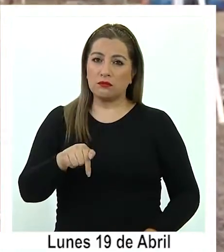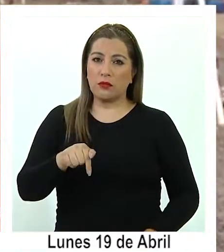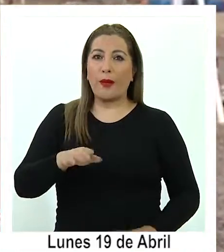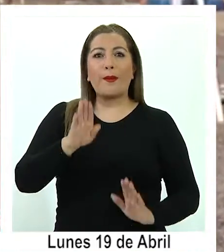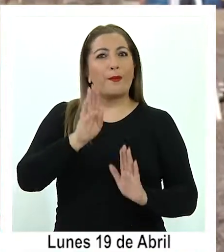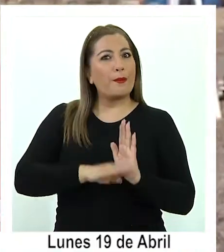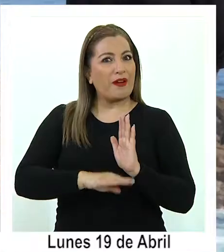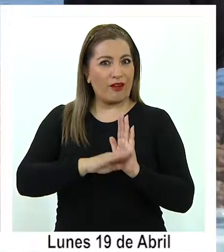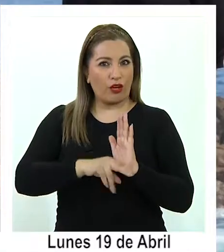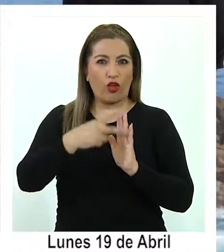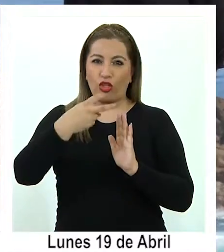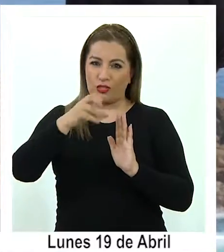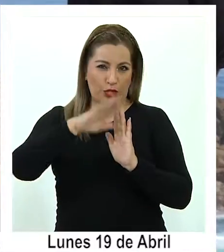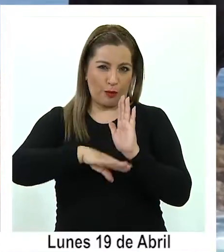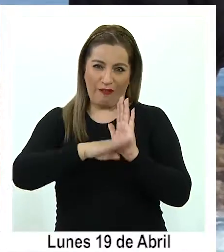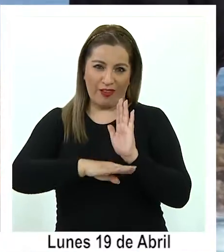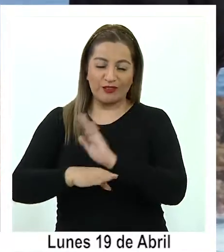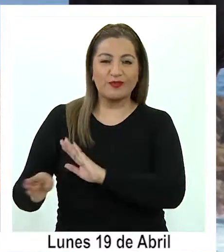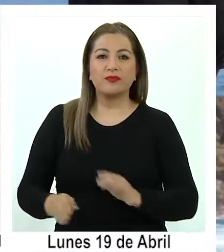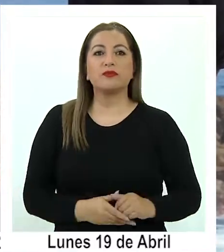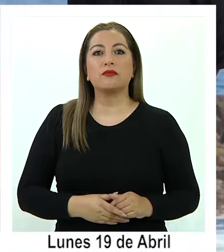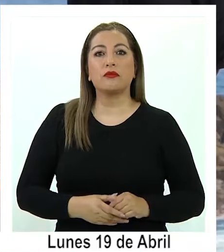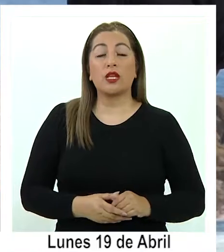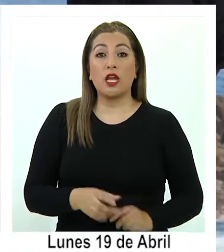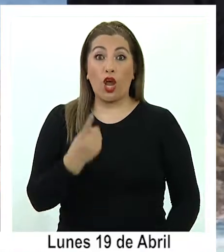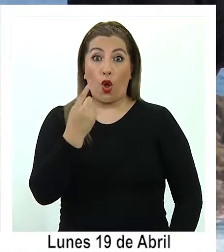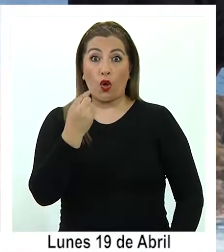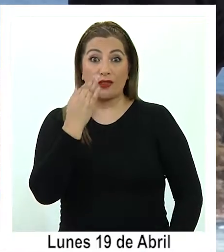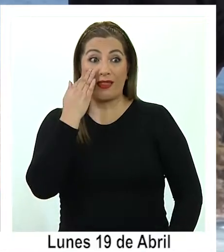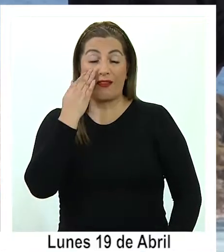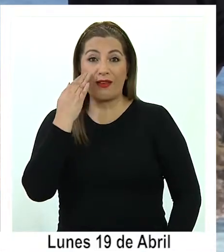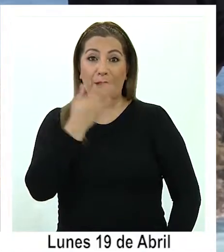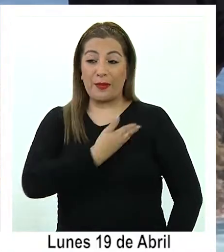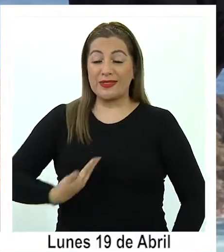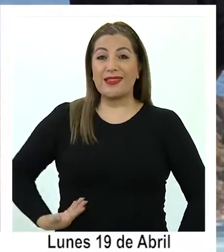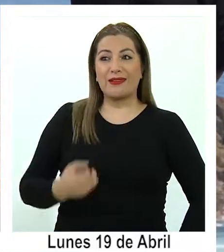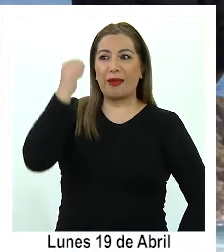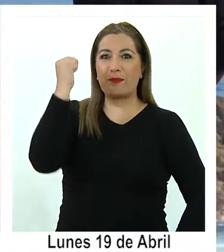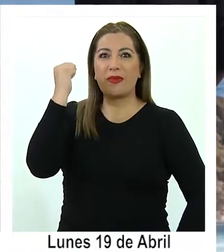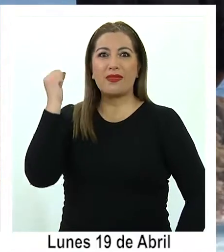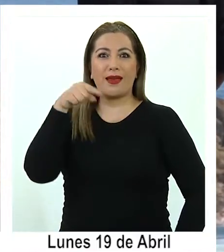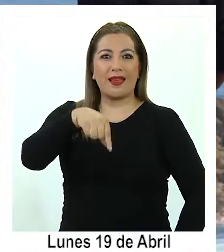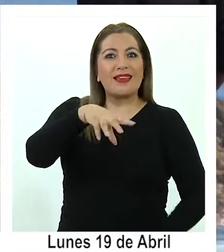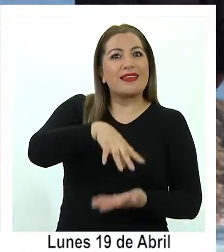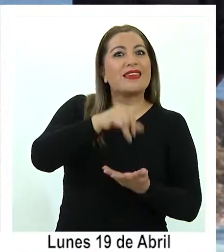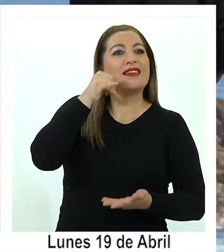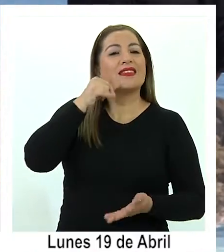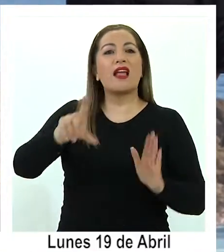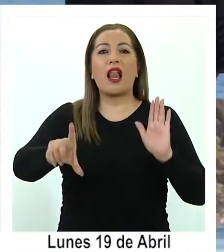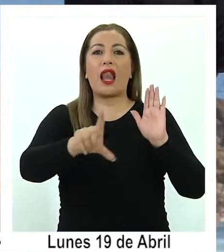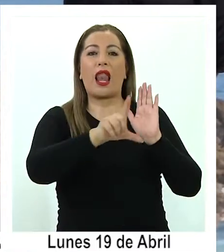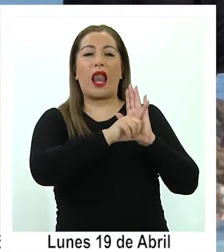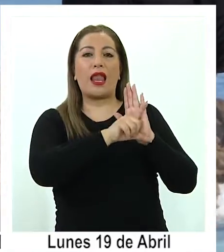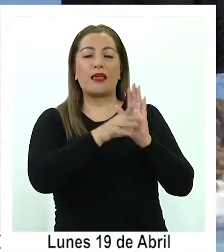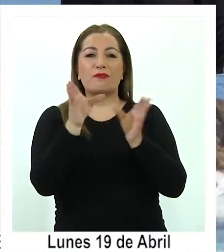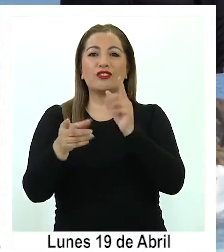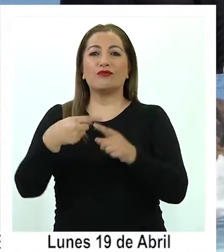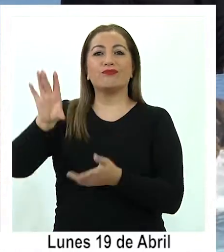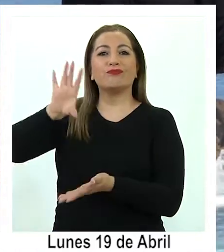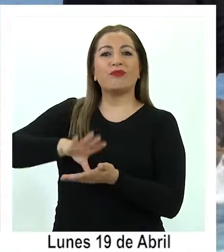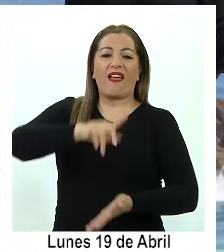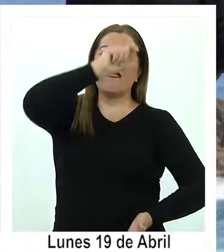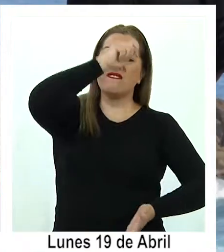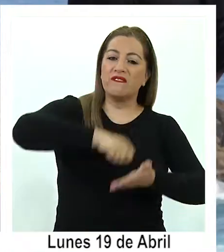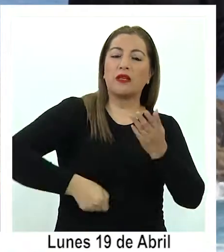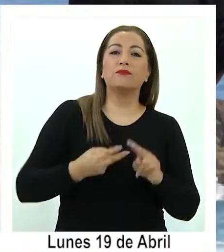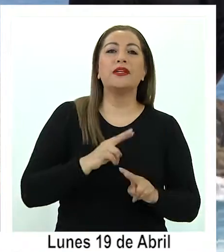bajo los 200. El pasado 11 de abril el presidente Sebastián Piñera promulgó la ley de migración. La firma del